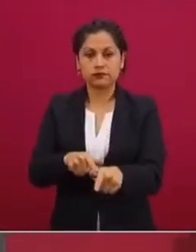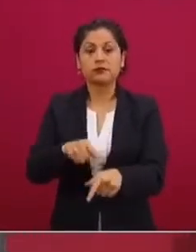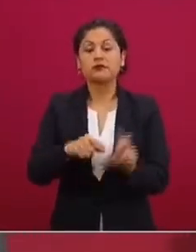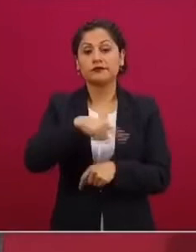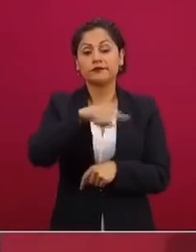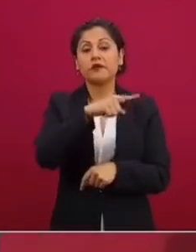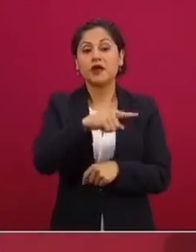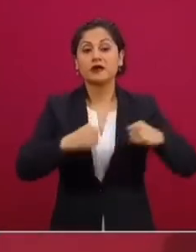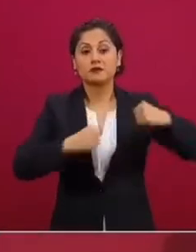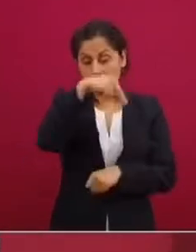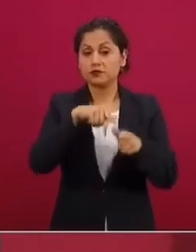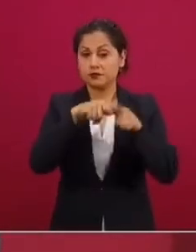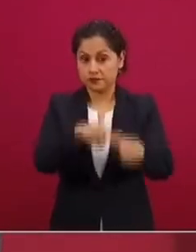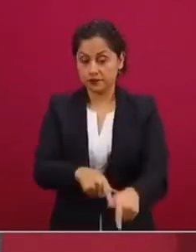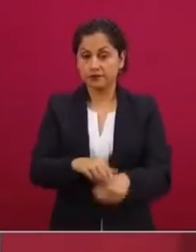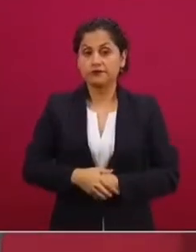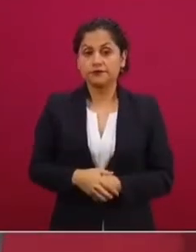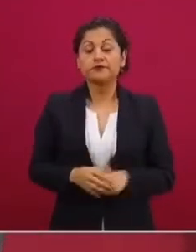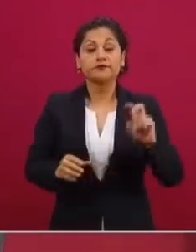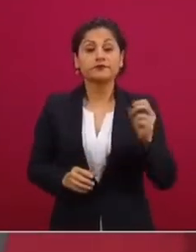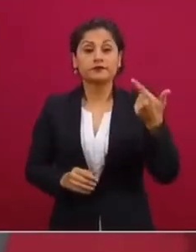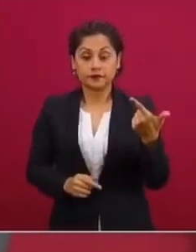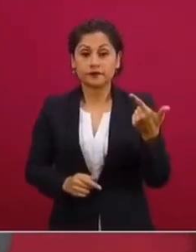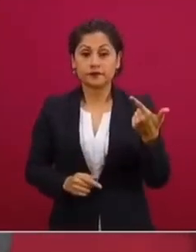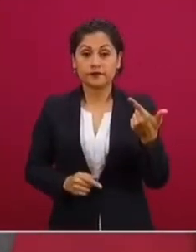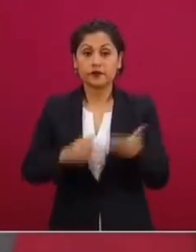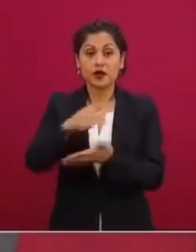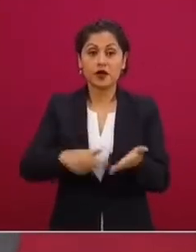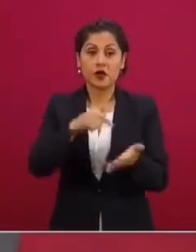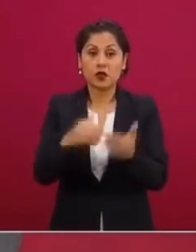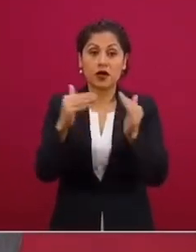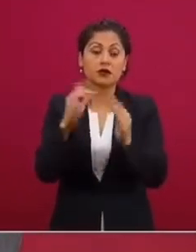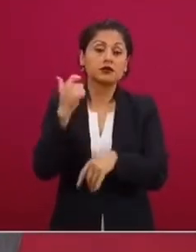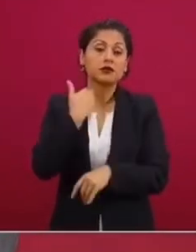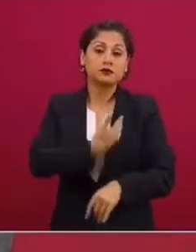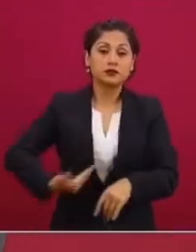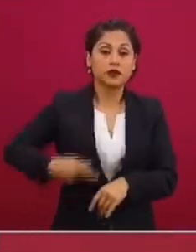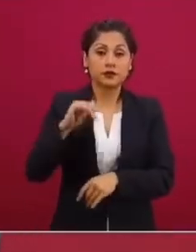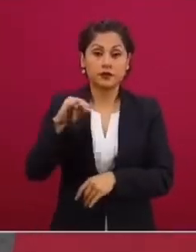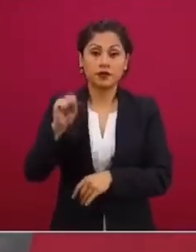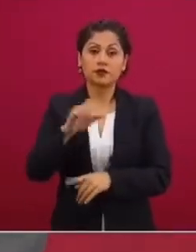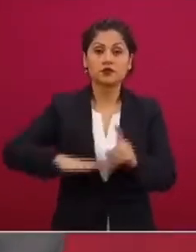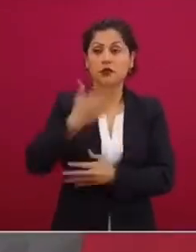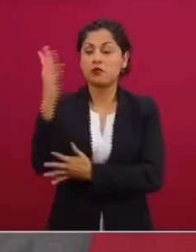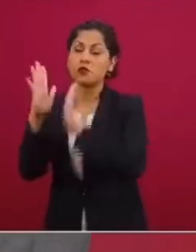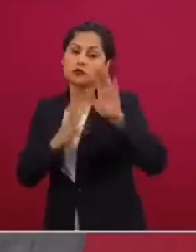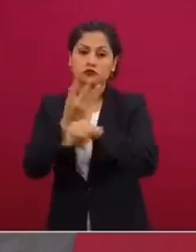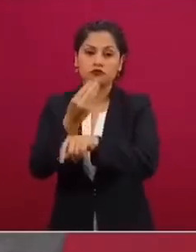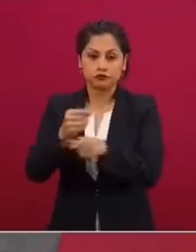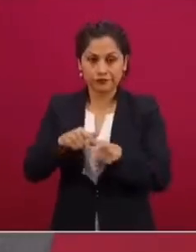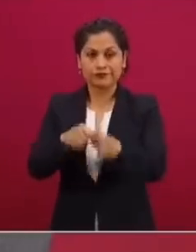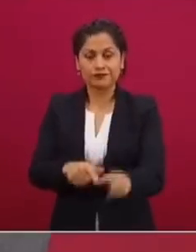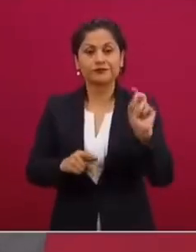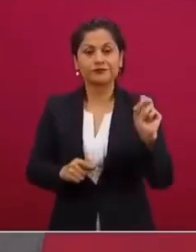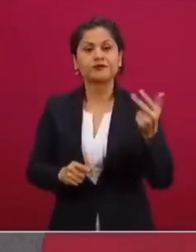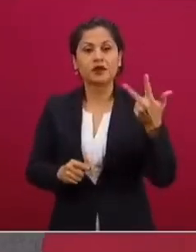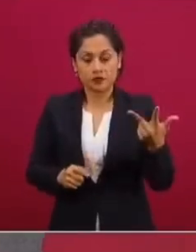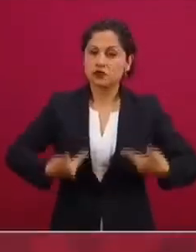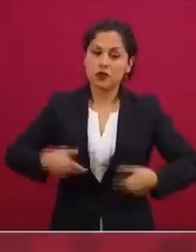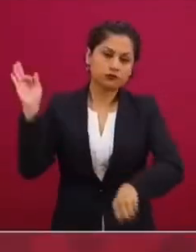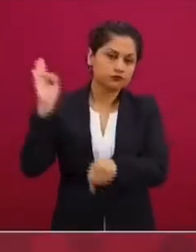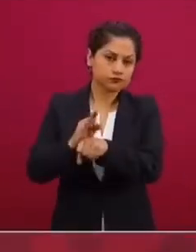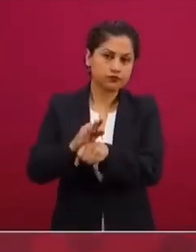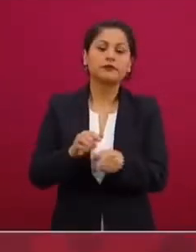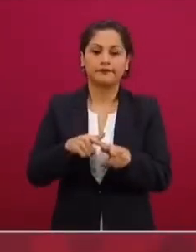frontera norte. Veintisiete, espacio cultural de los pinos y bosques de Chapultepec. Veintiocho, defensa de los derechos humanos.